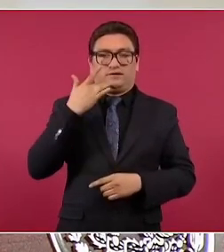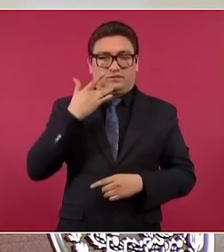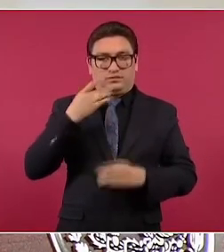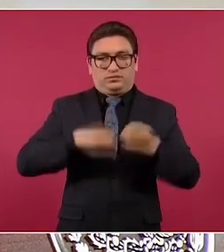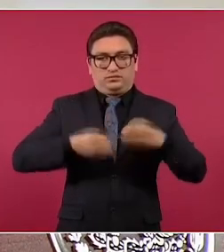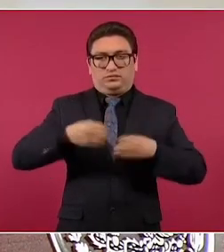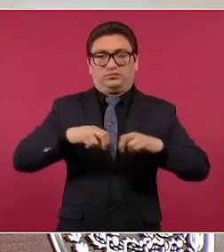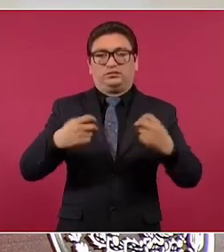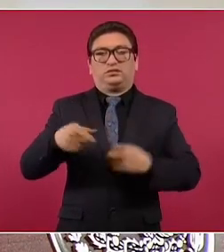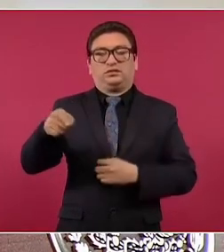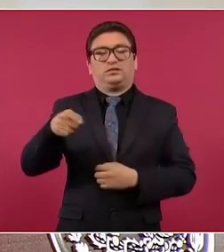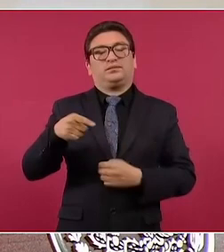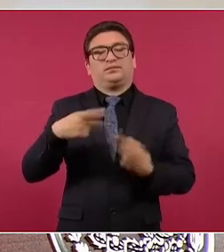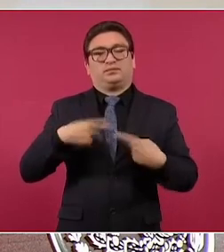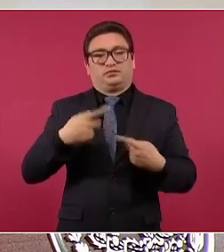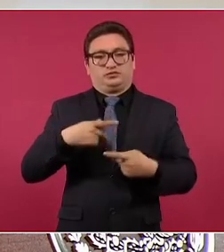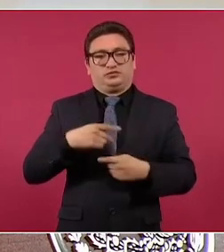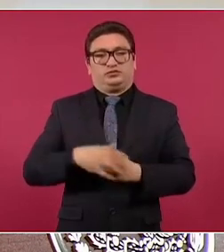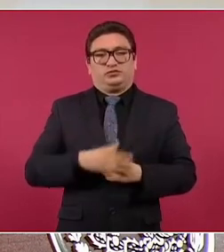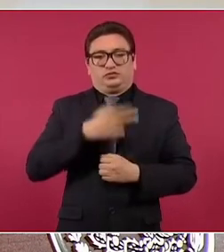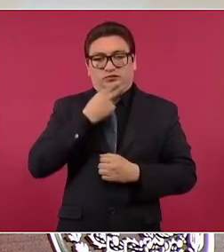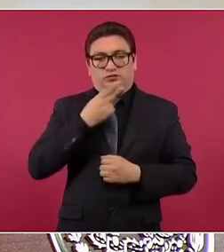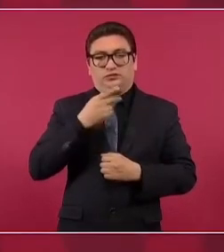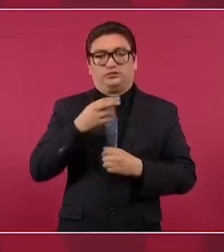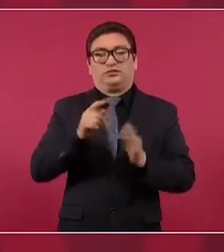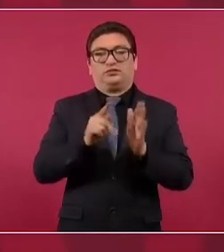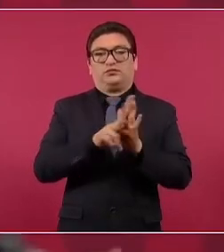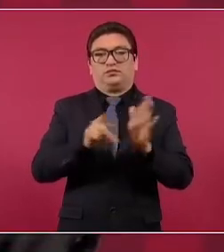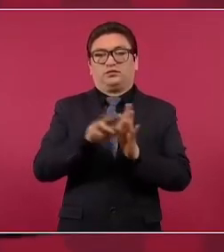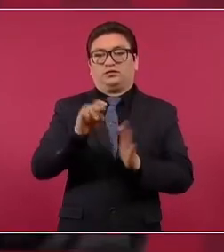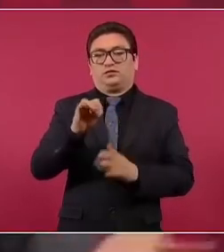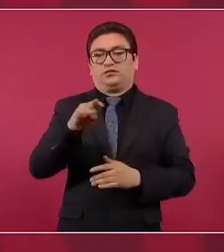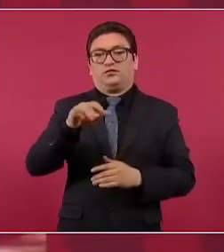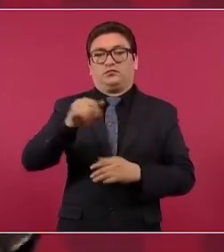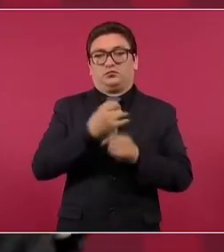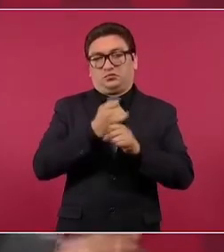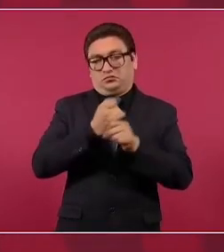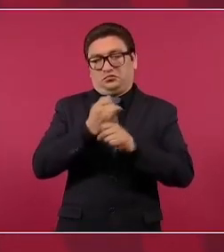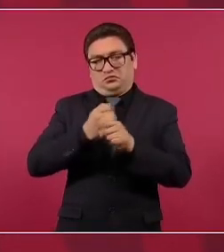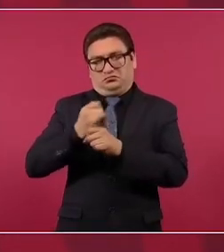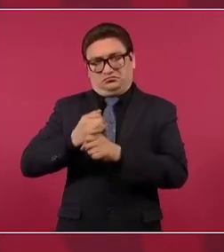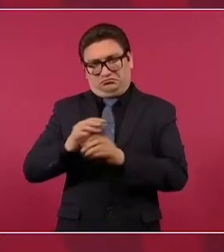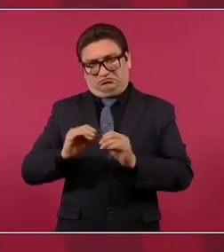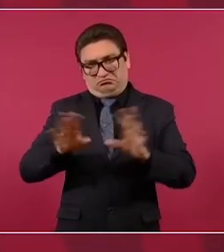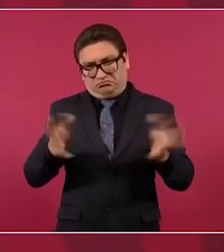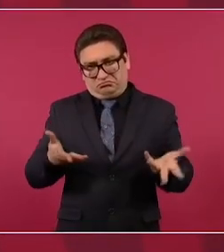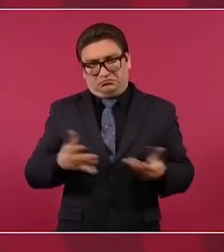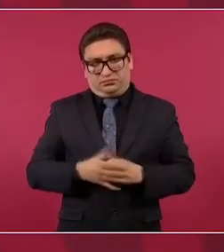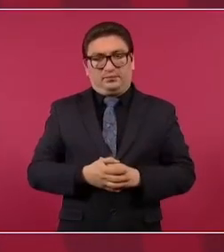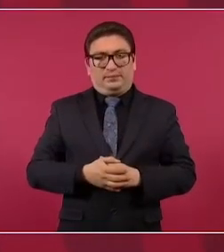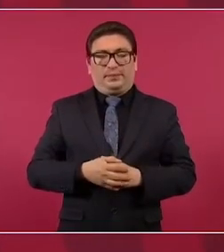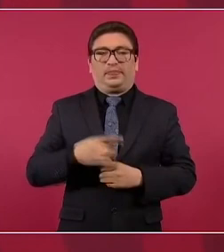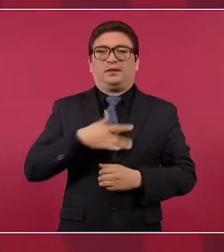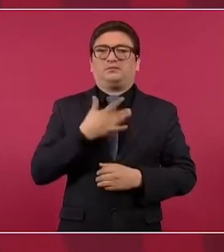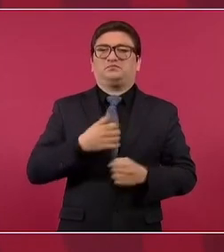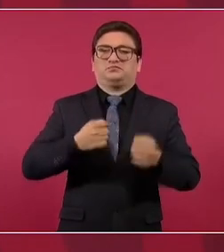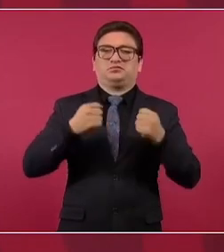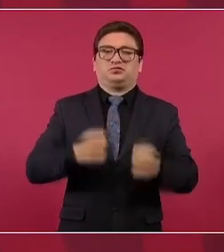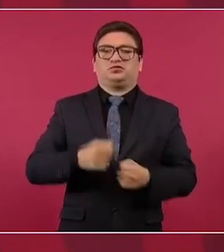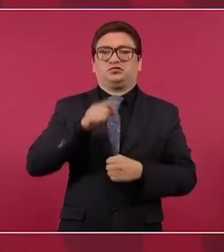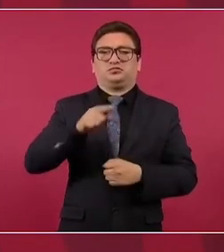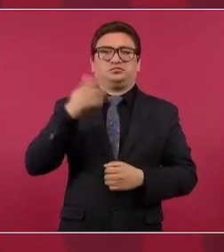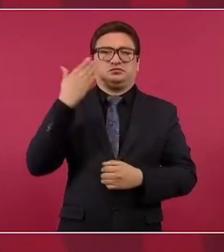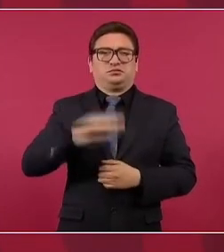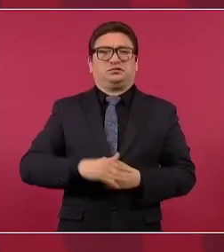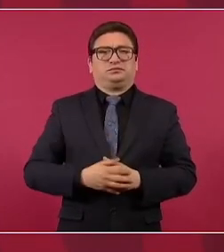y como el Reforma se investiga, estoy seguro de que ya